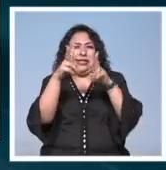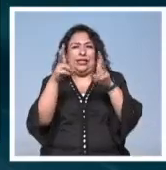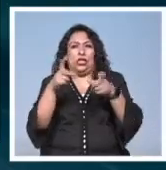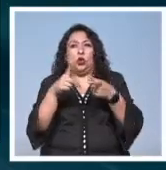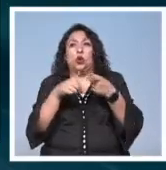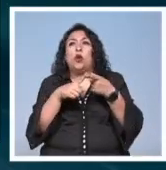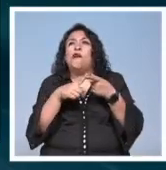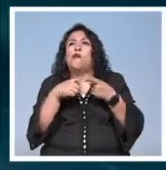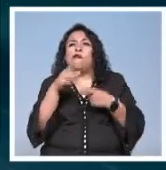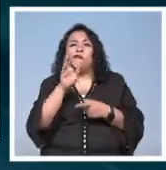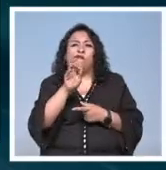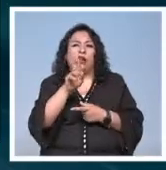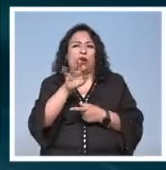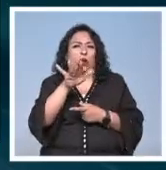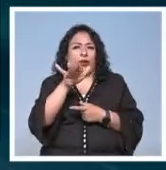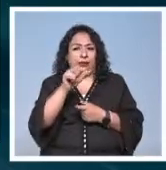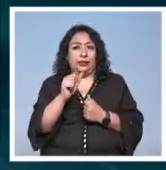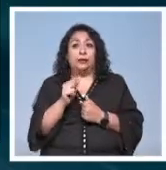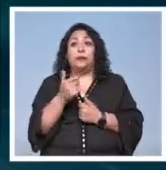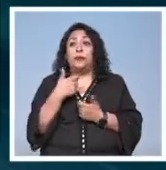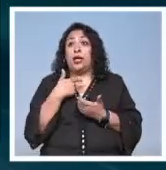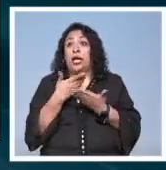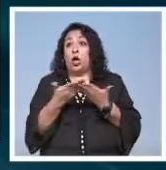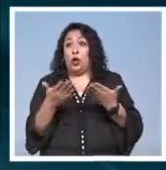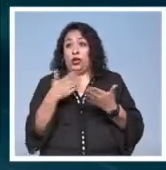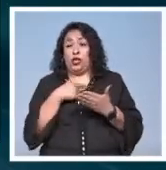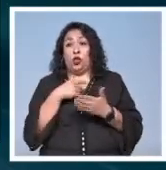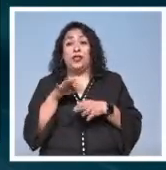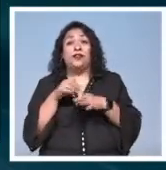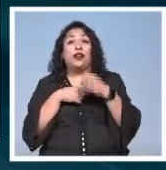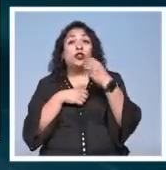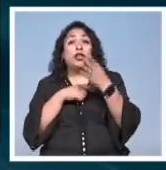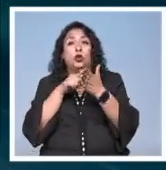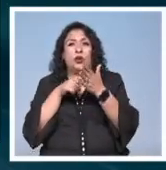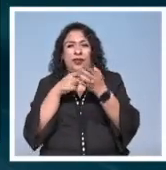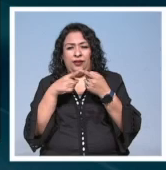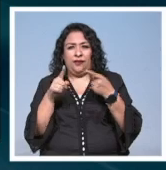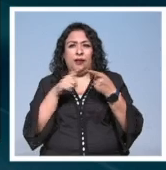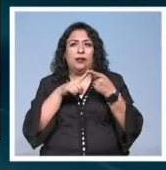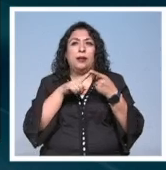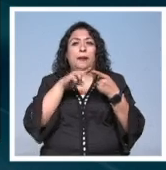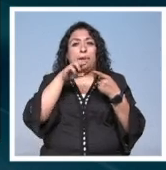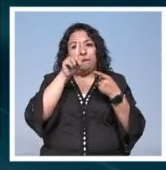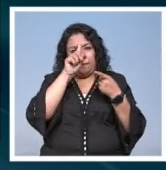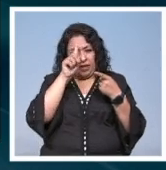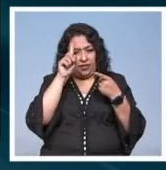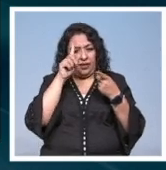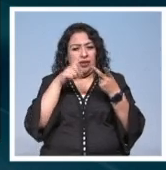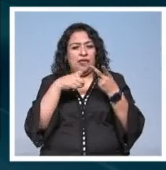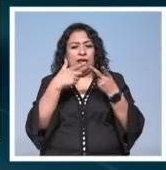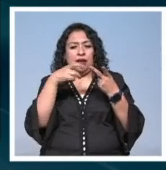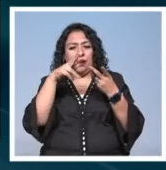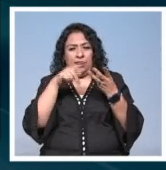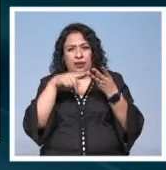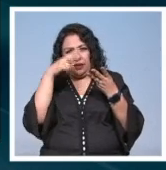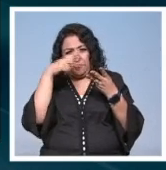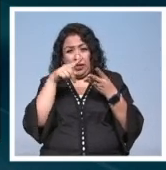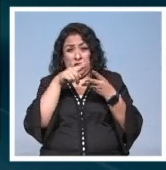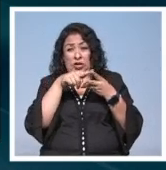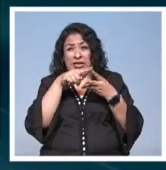de frecuencias yo ahora mismo trabajo en tres lugares distintos Madrid Granada y México Granada es una ciudad muy pequeña